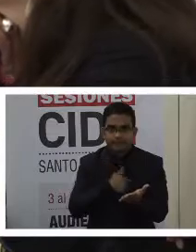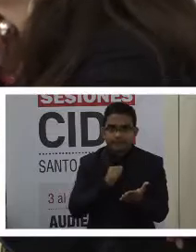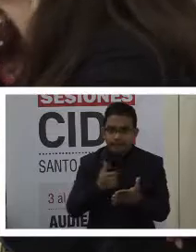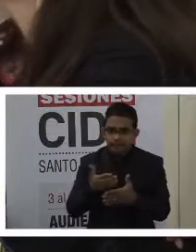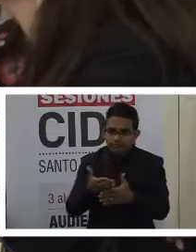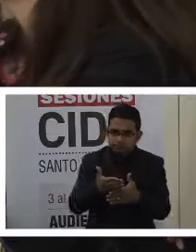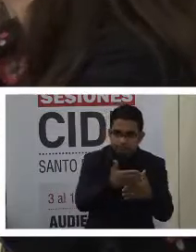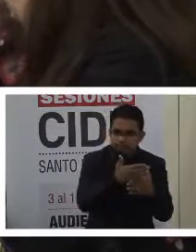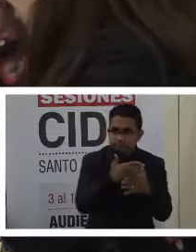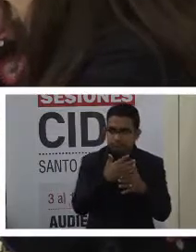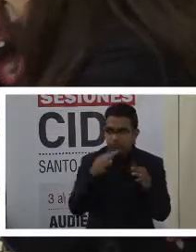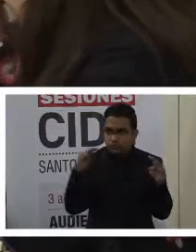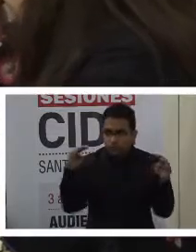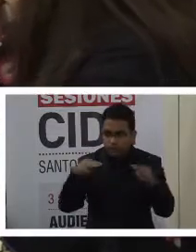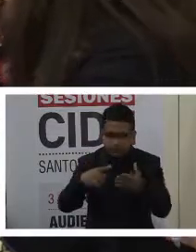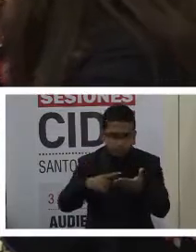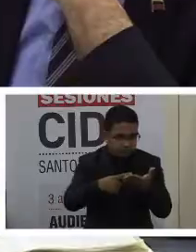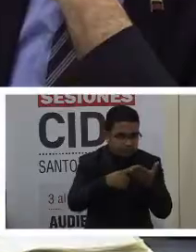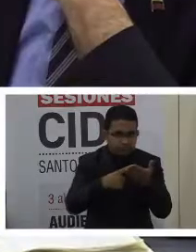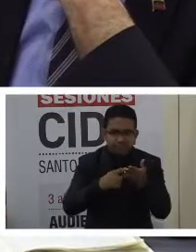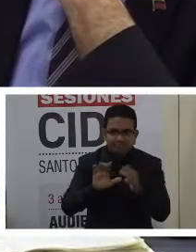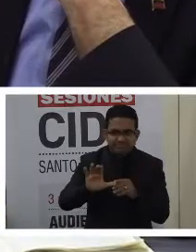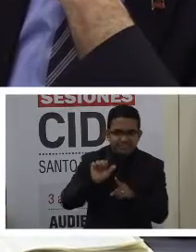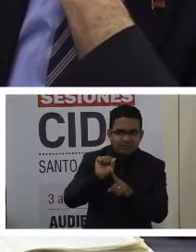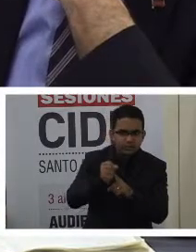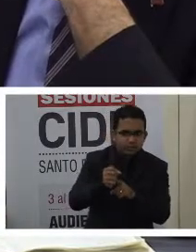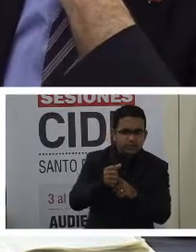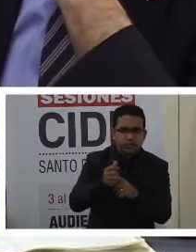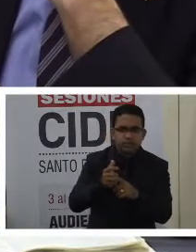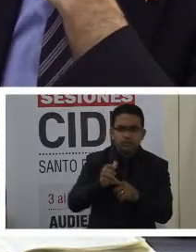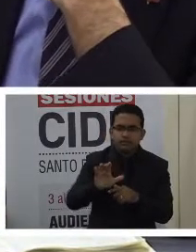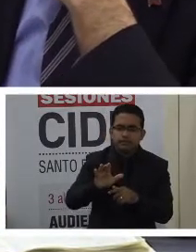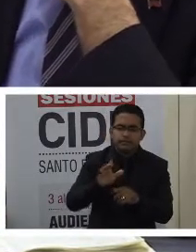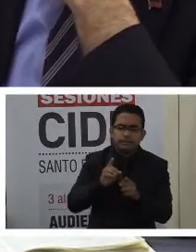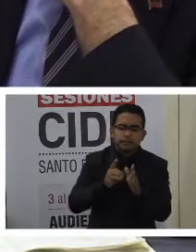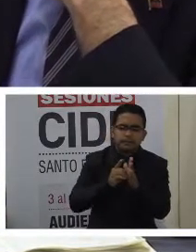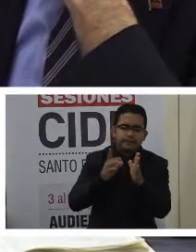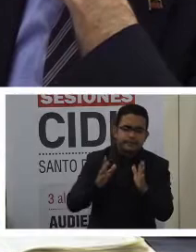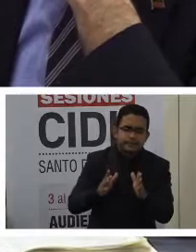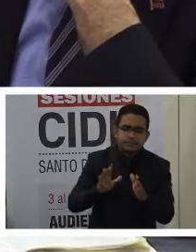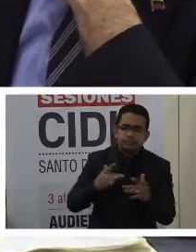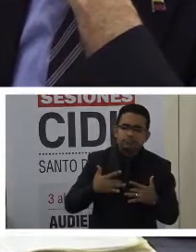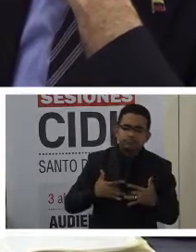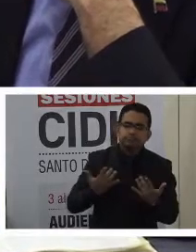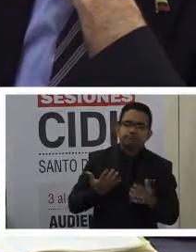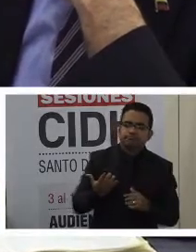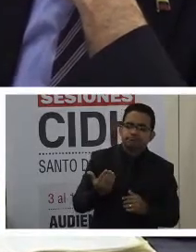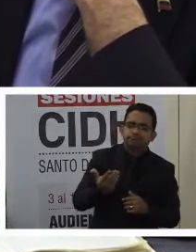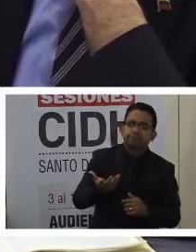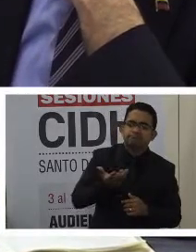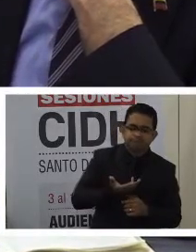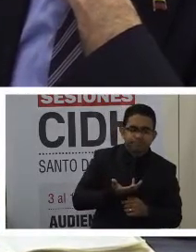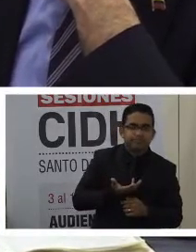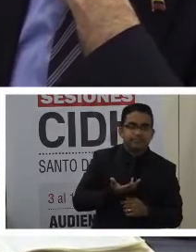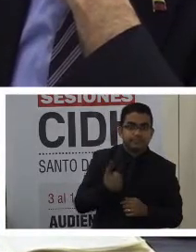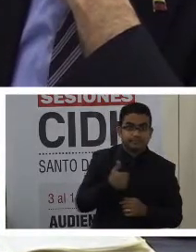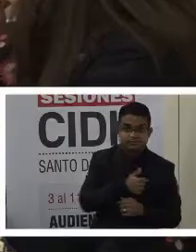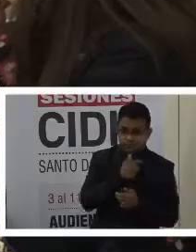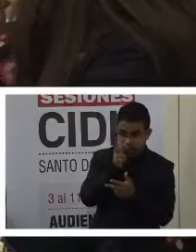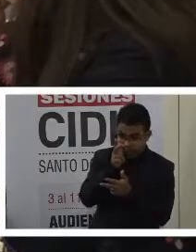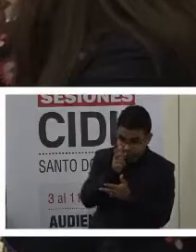conocer, visibilizar la situación de las personas con algún tipo de discapacidad.